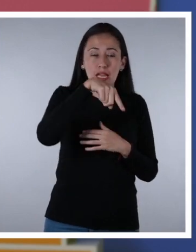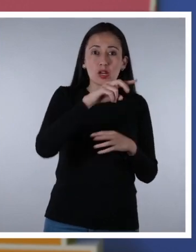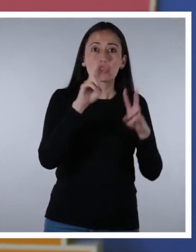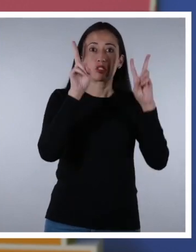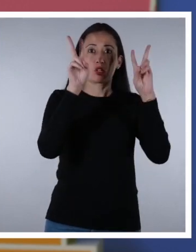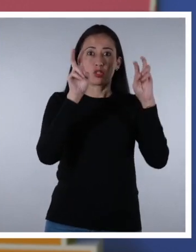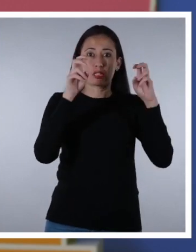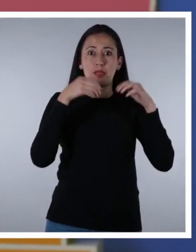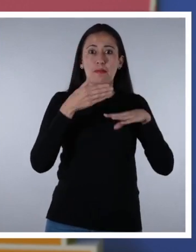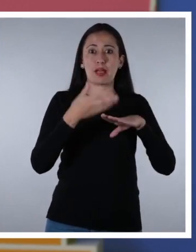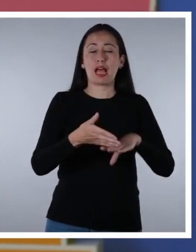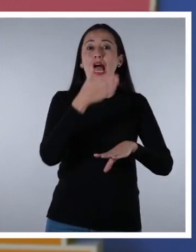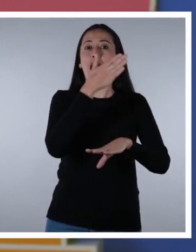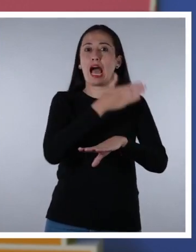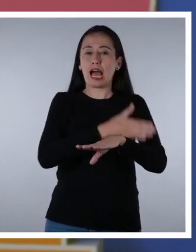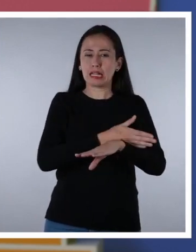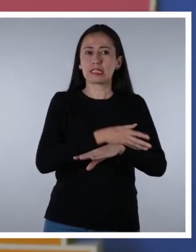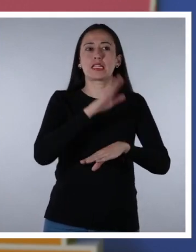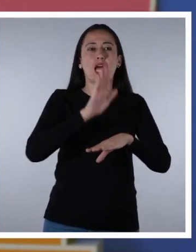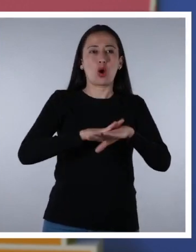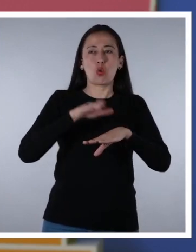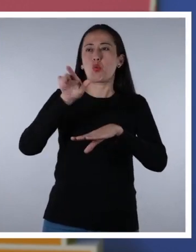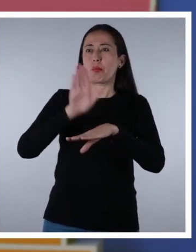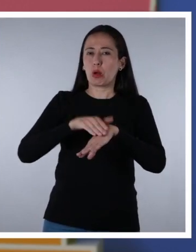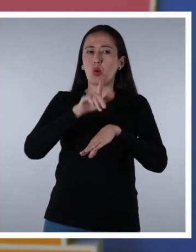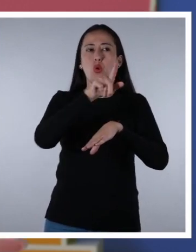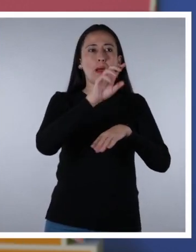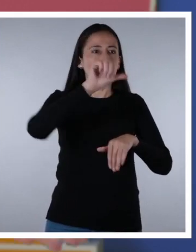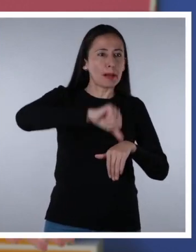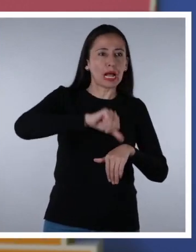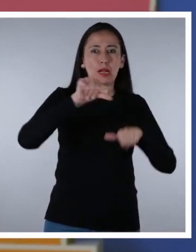piensan, antes de juzgar o criticar sus ideas.